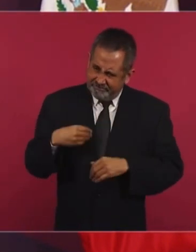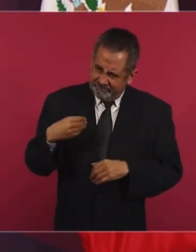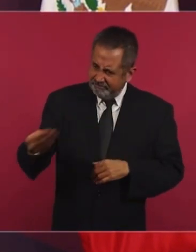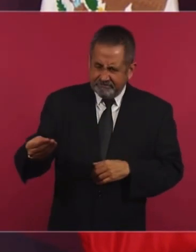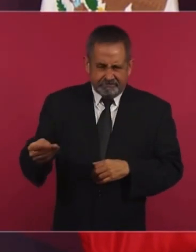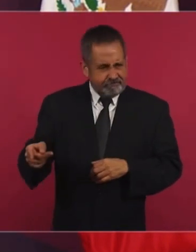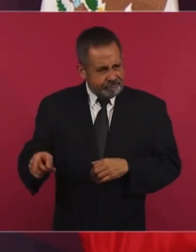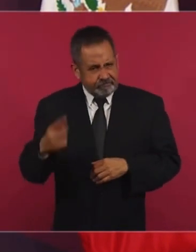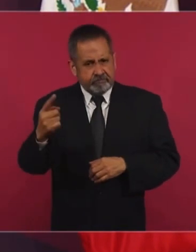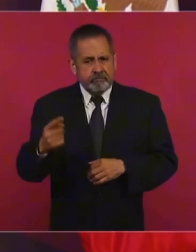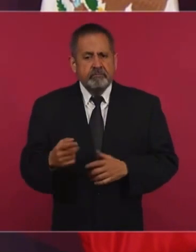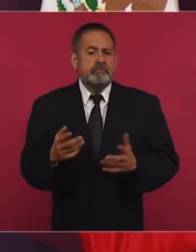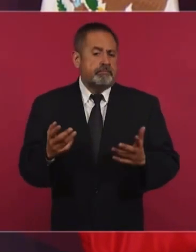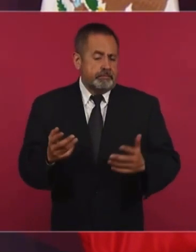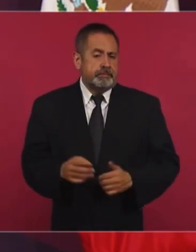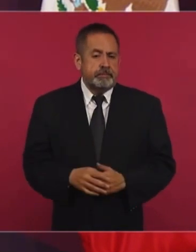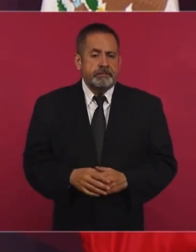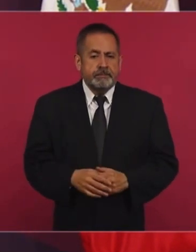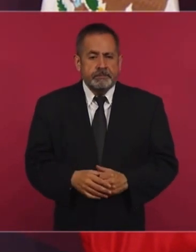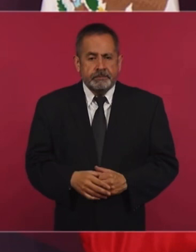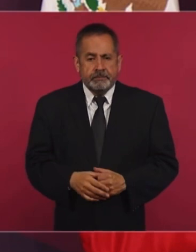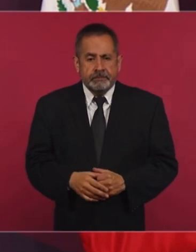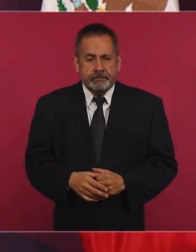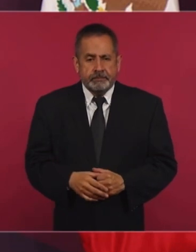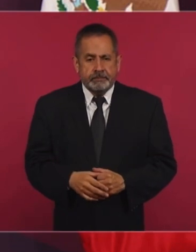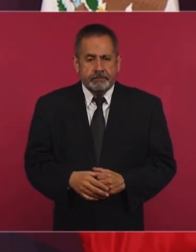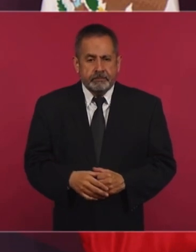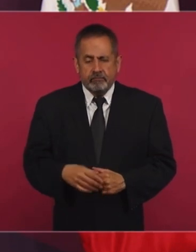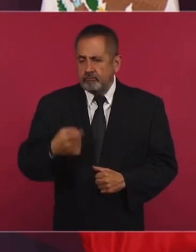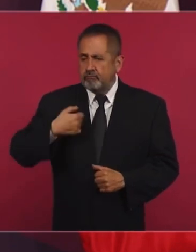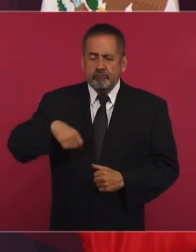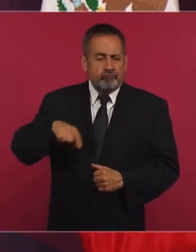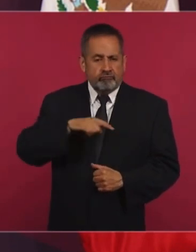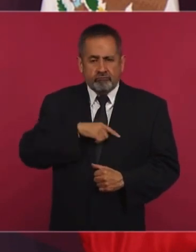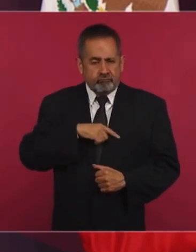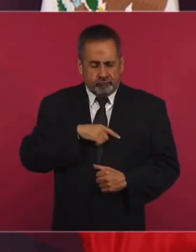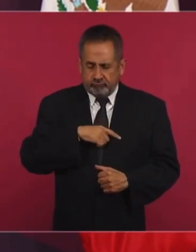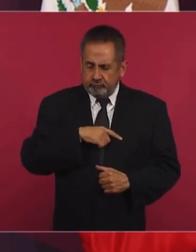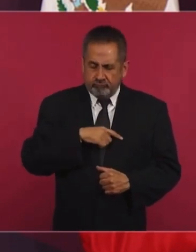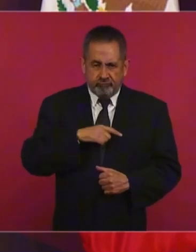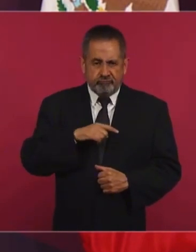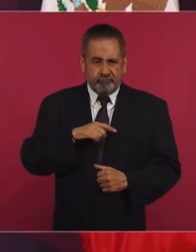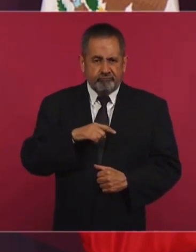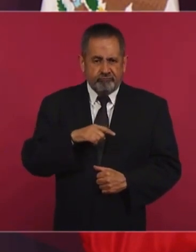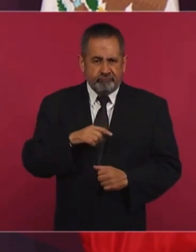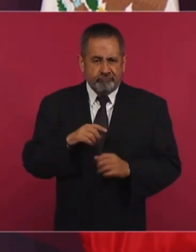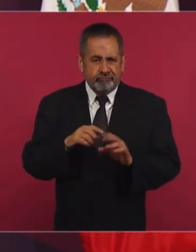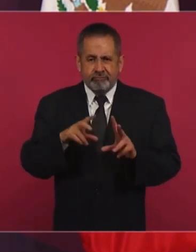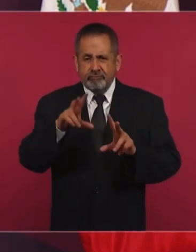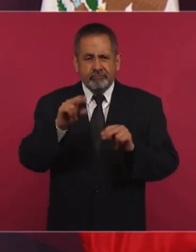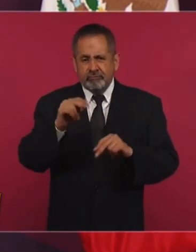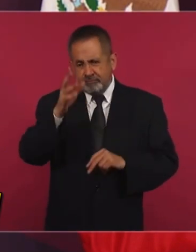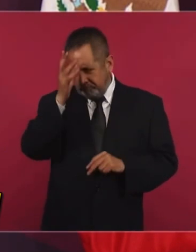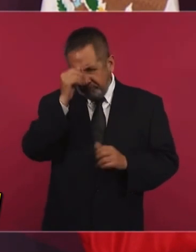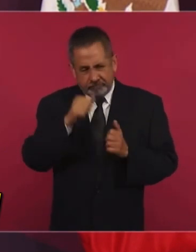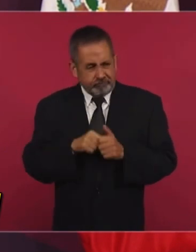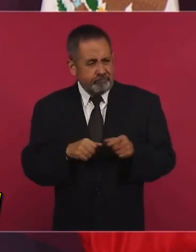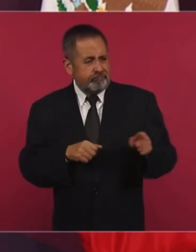de que actuamos en contra de la